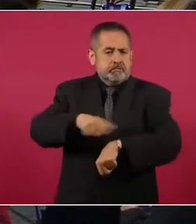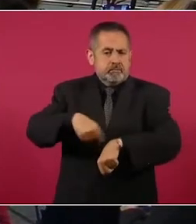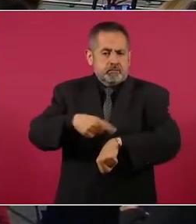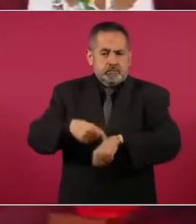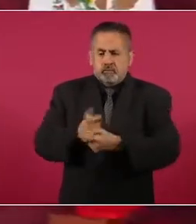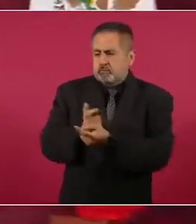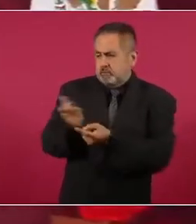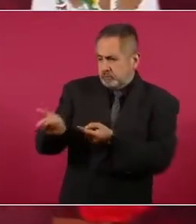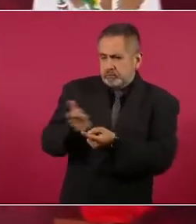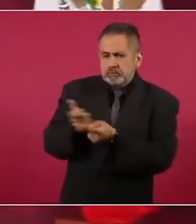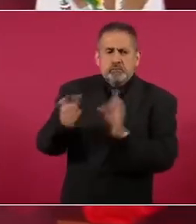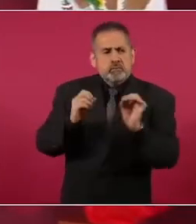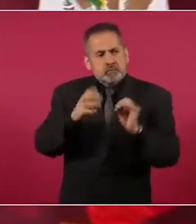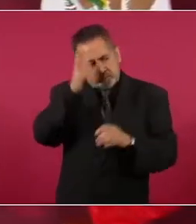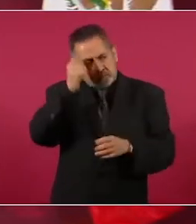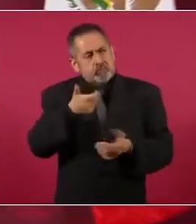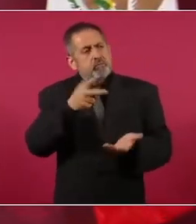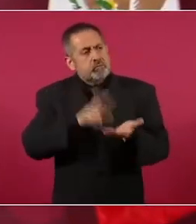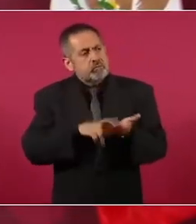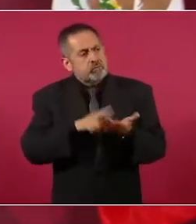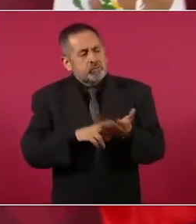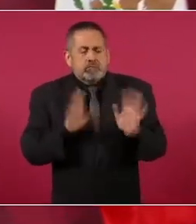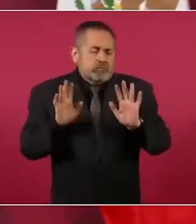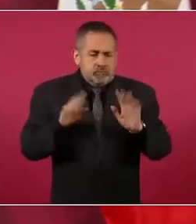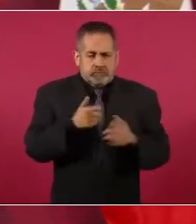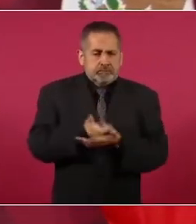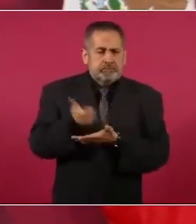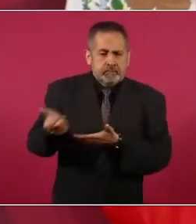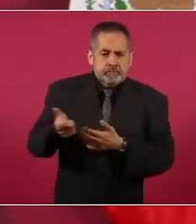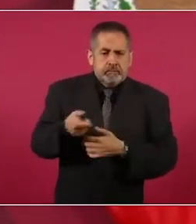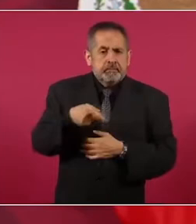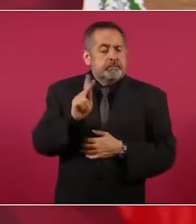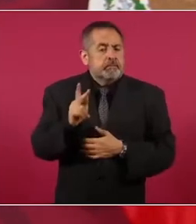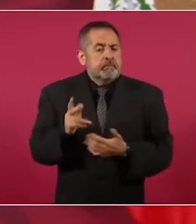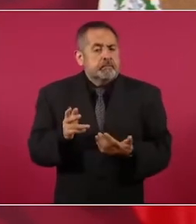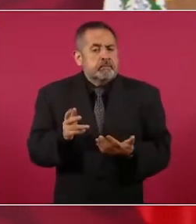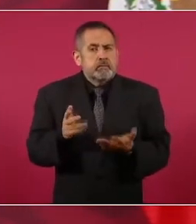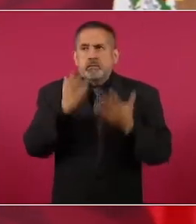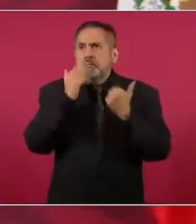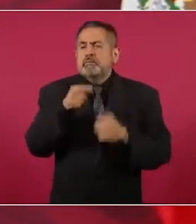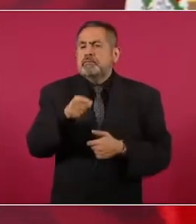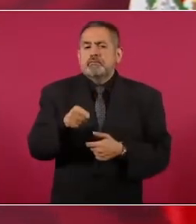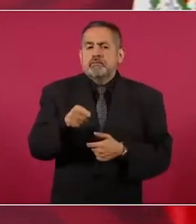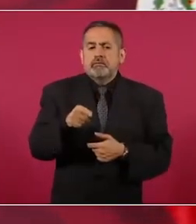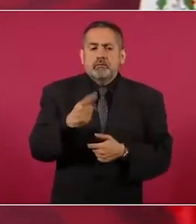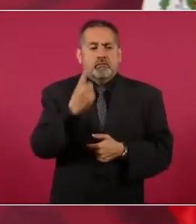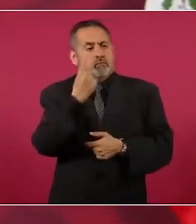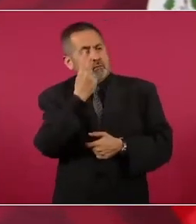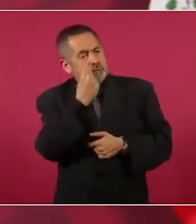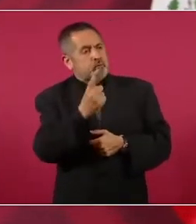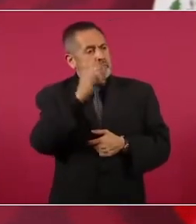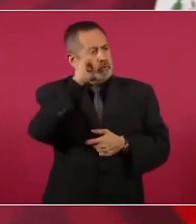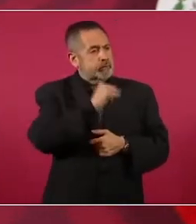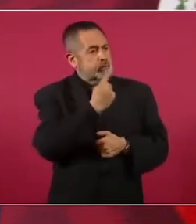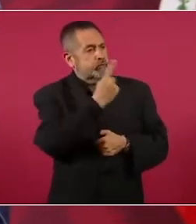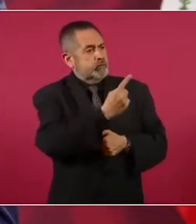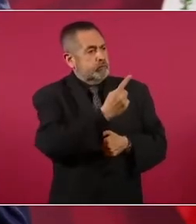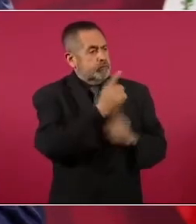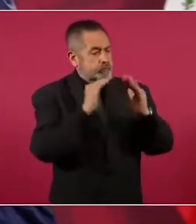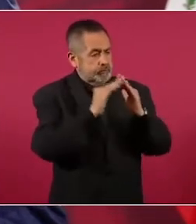o hay un acuerdo entre ellos, pero no tienen, vamos a decir, un solo patrón.